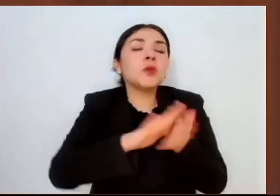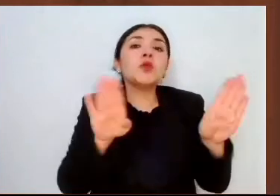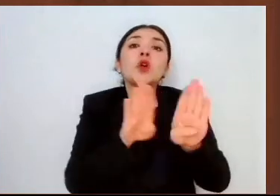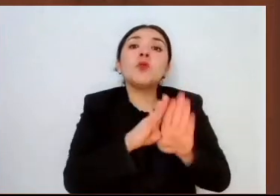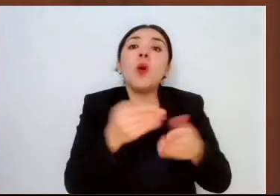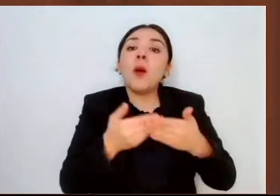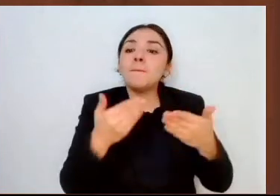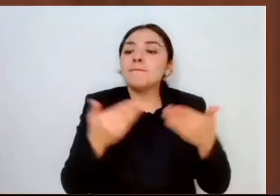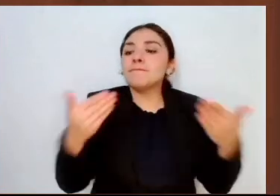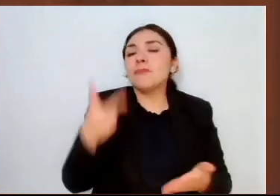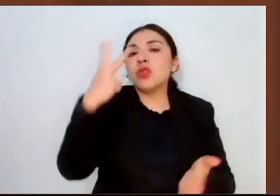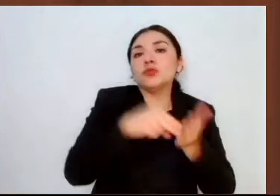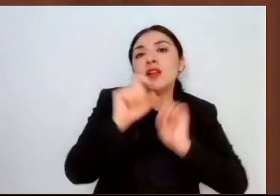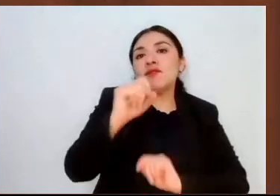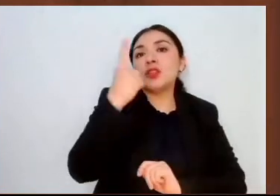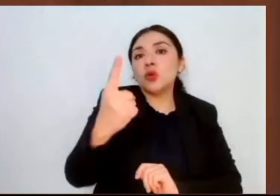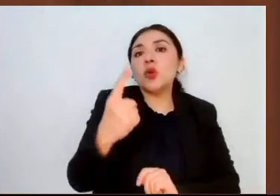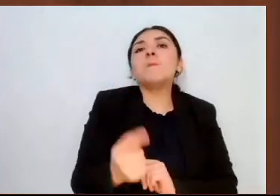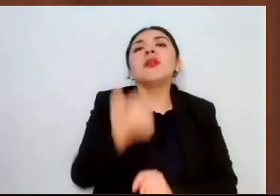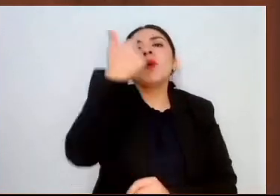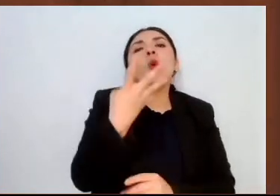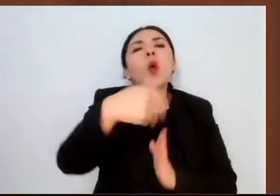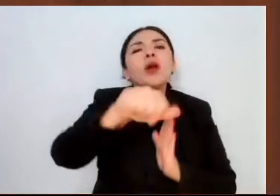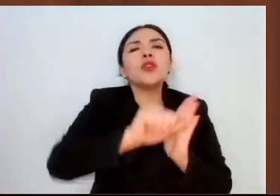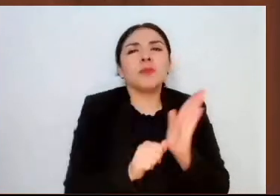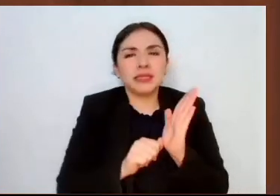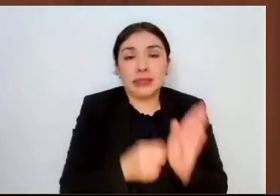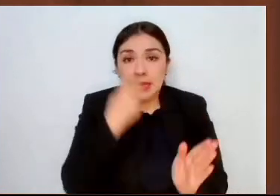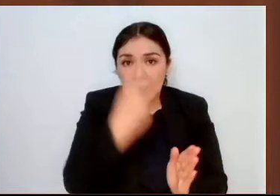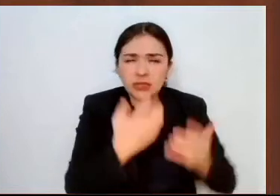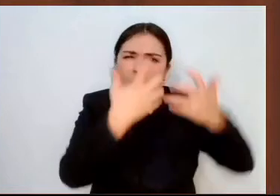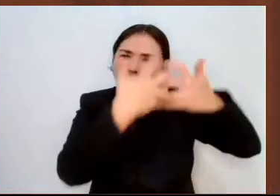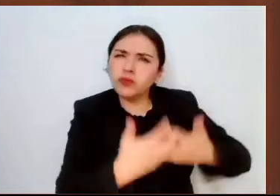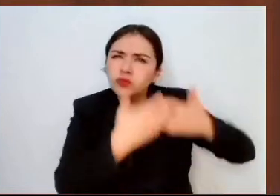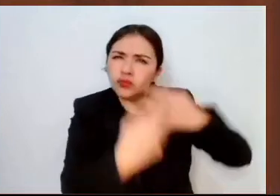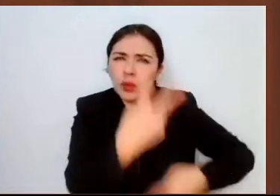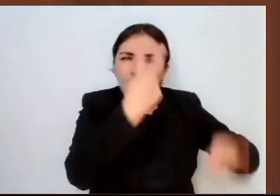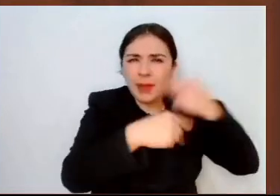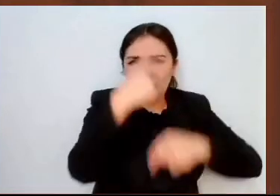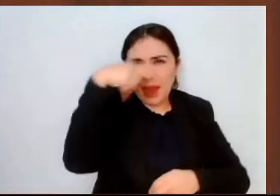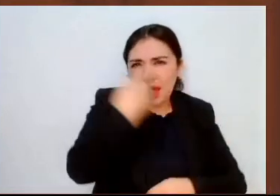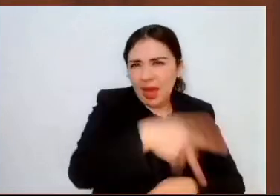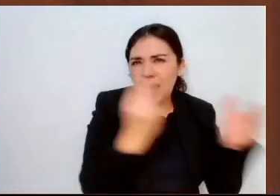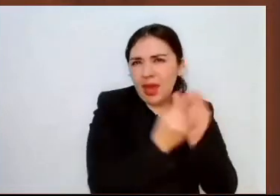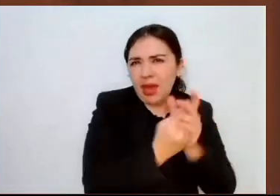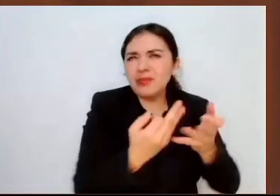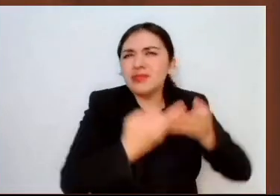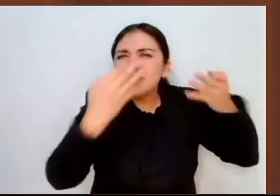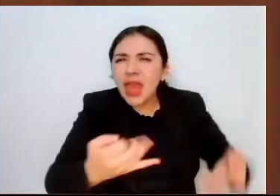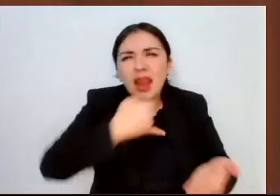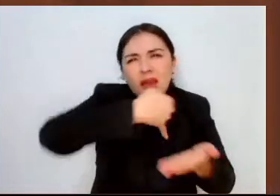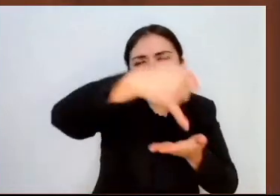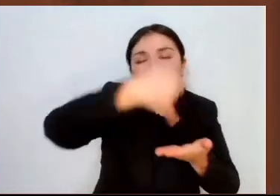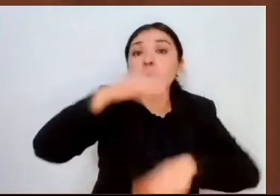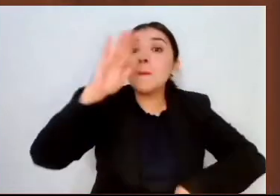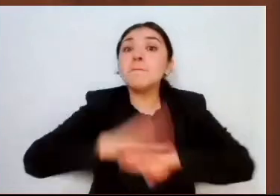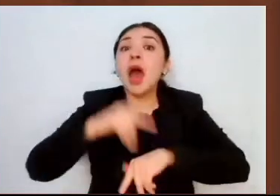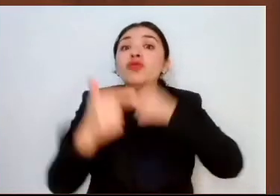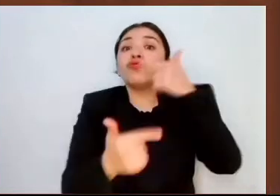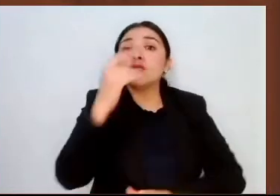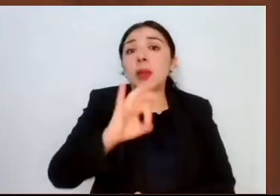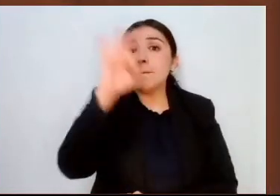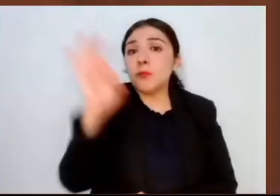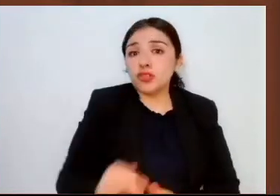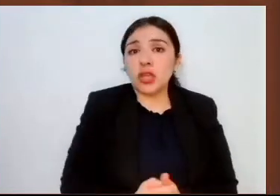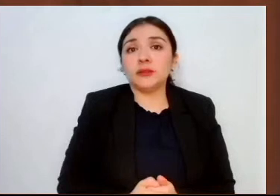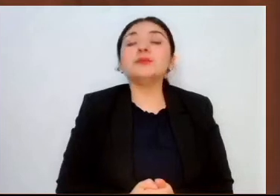del 2021, donde la producción agrícola tuvo un incremento del 12 por ciento. Las